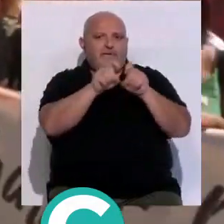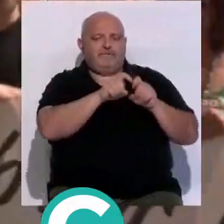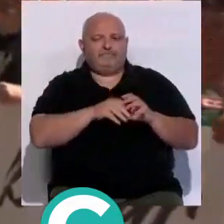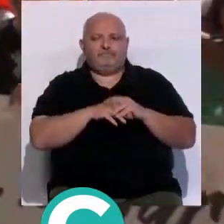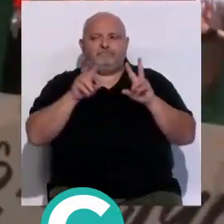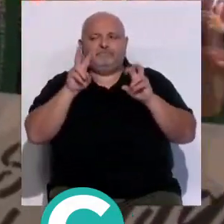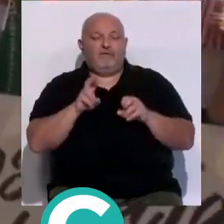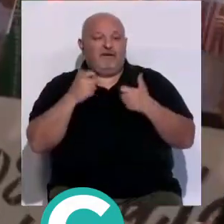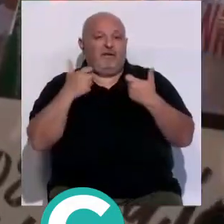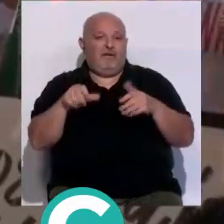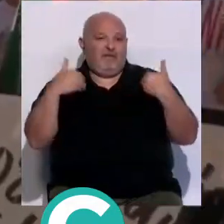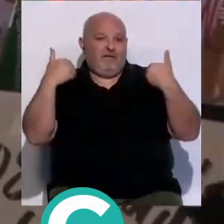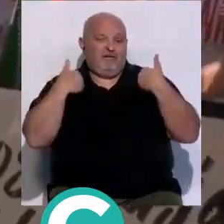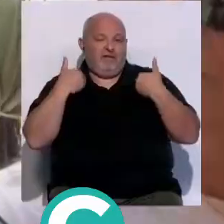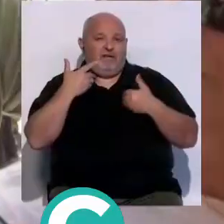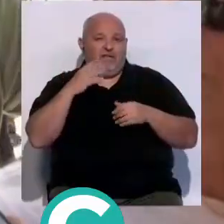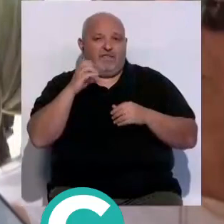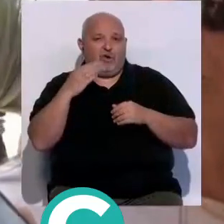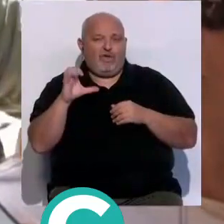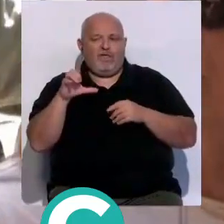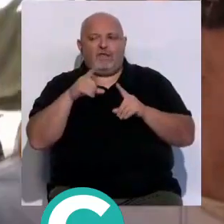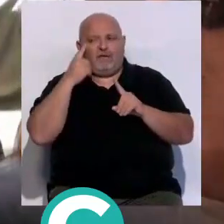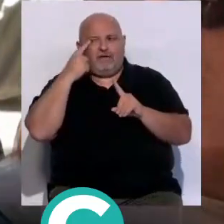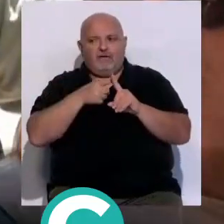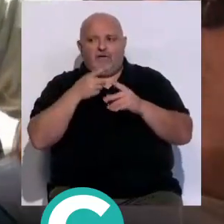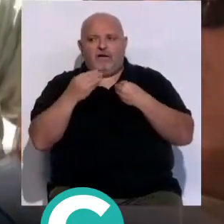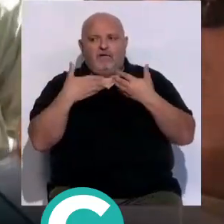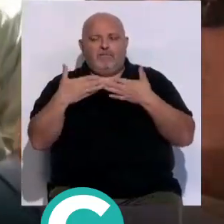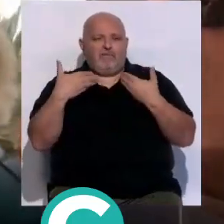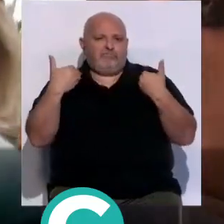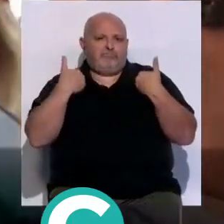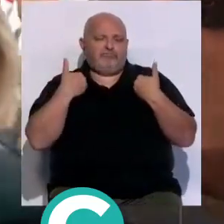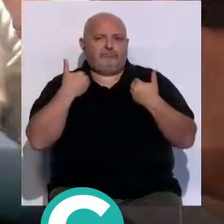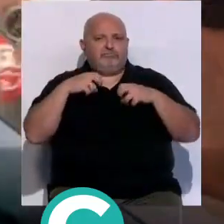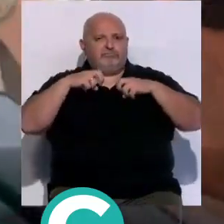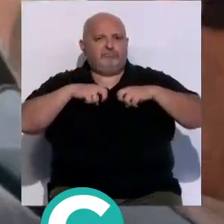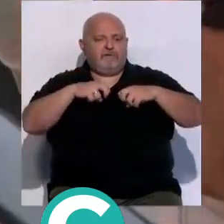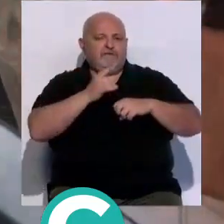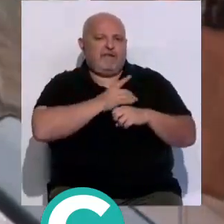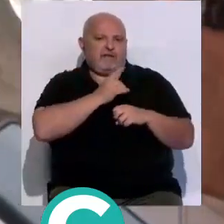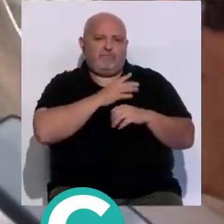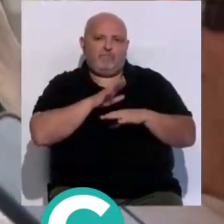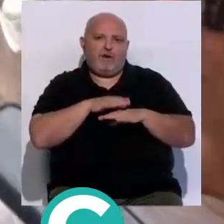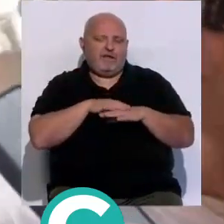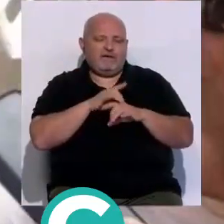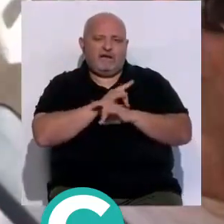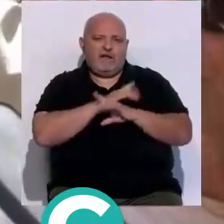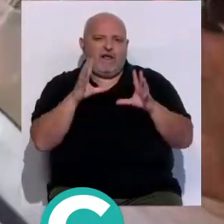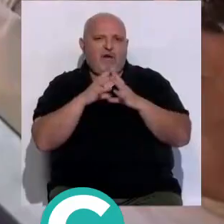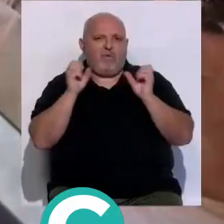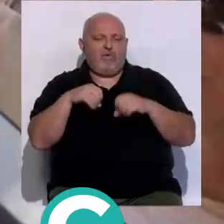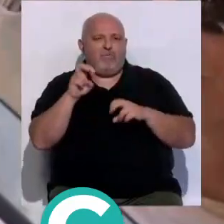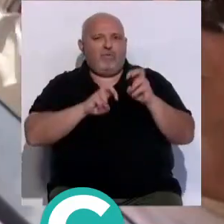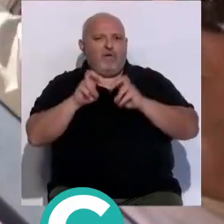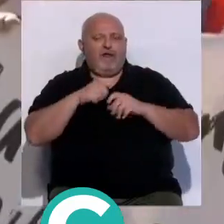Sobre todo a la patronal estatal, a la COE, de que tiene que sentarse con los sindicatos mayoritarios porque hay que llegar a ese acuerdo de